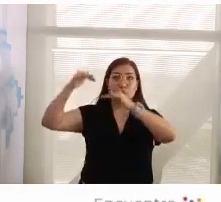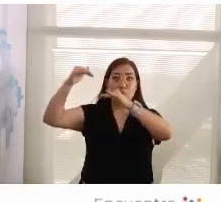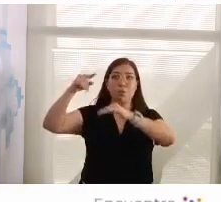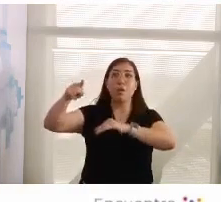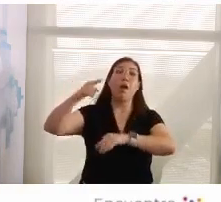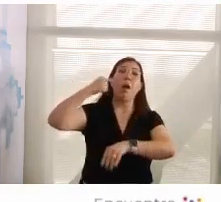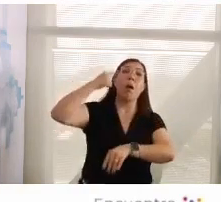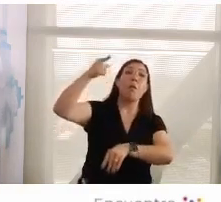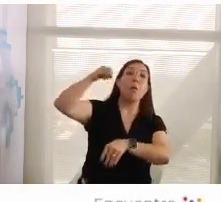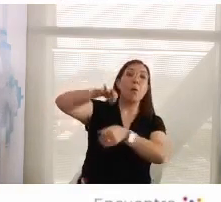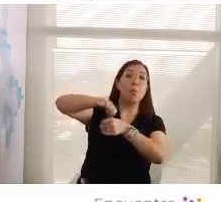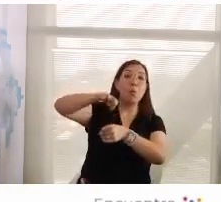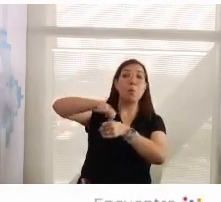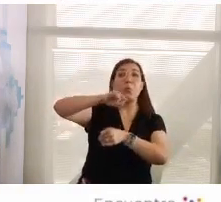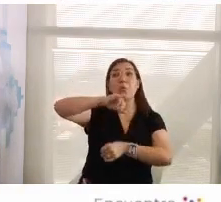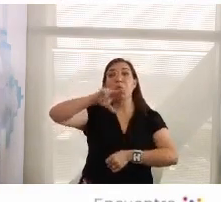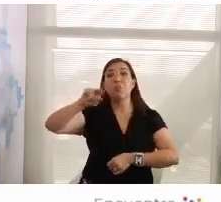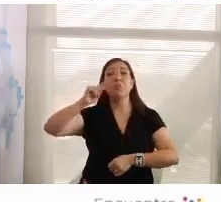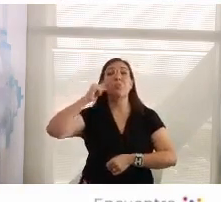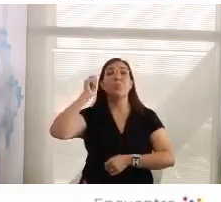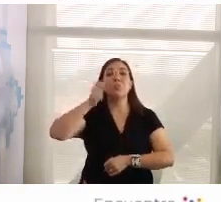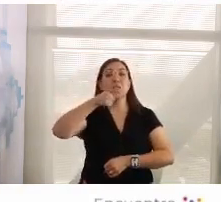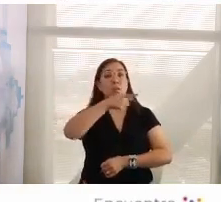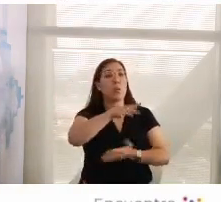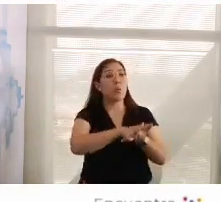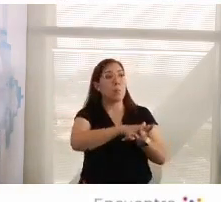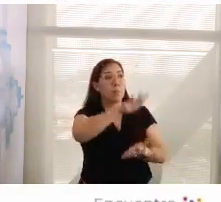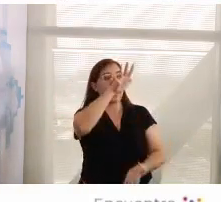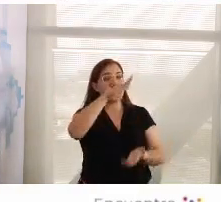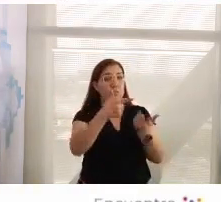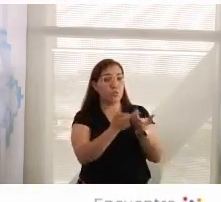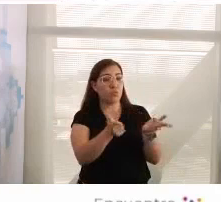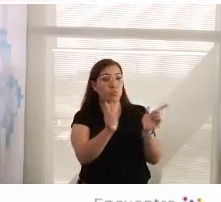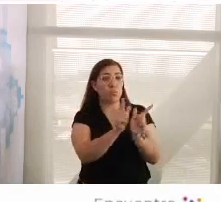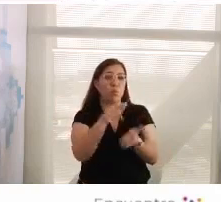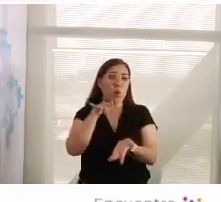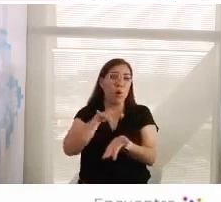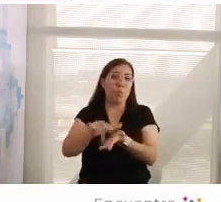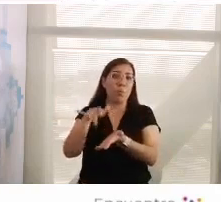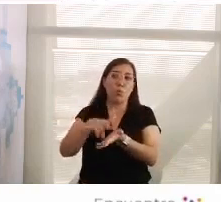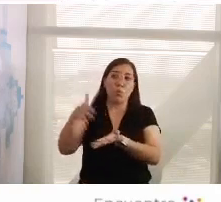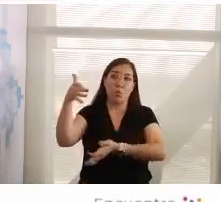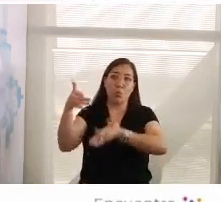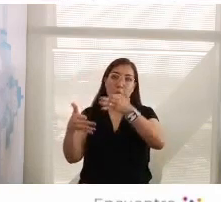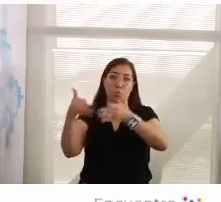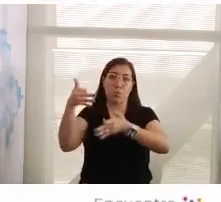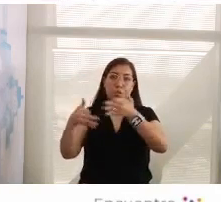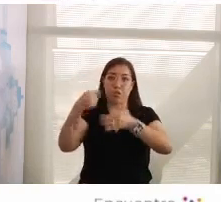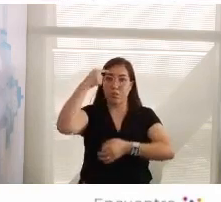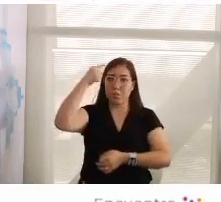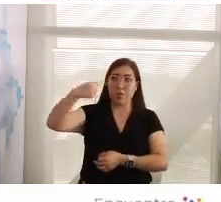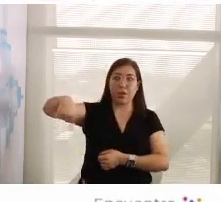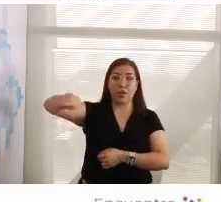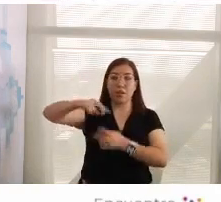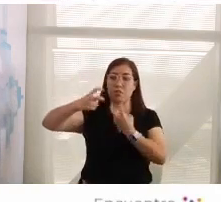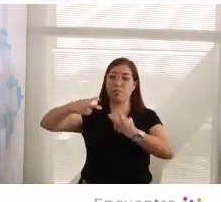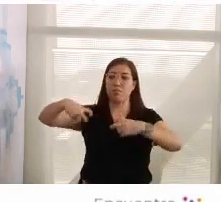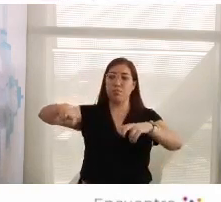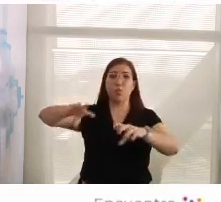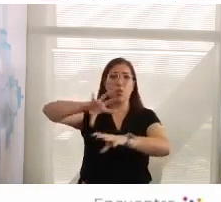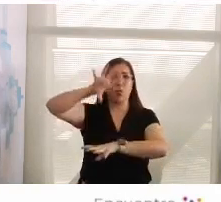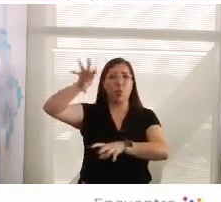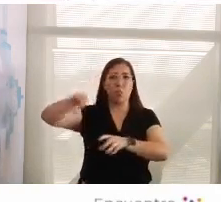¿Qué es esto? Pues que el partido mayoritario va a apoyar a los jueces para que la Suprema Corte quede completamente